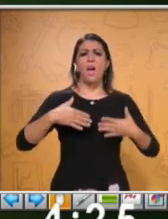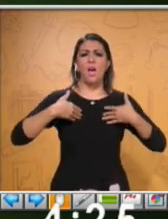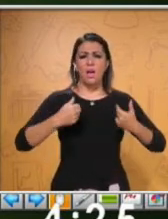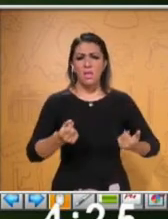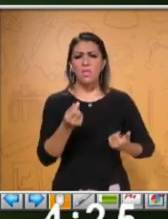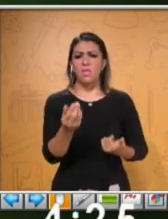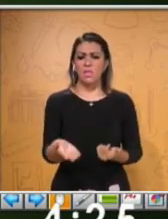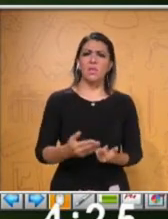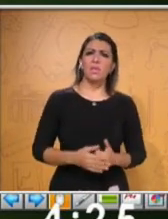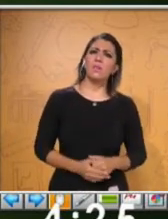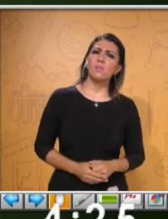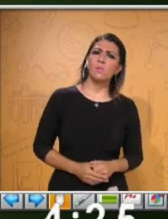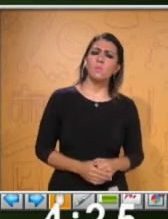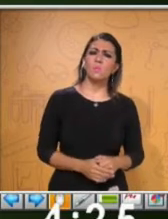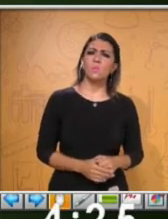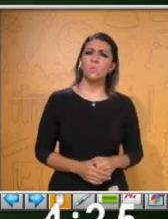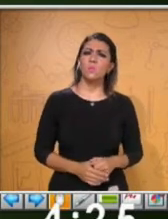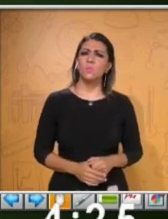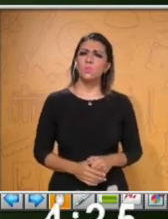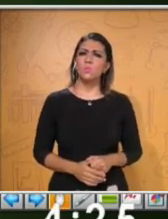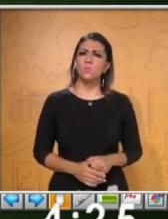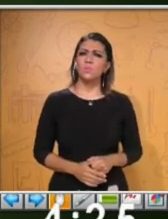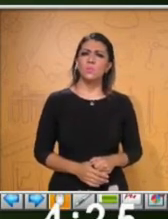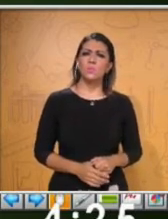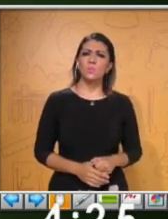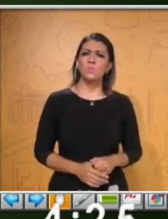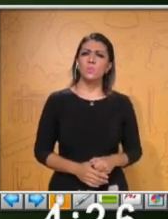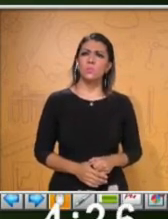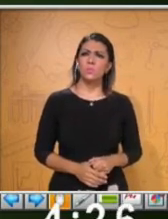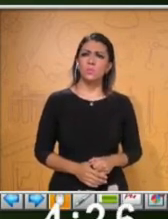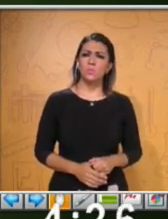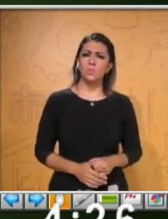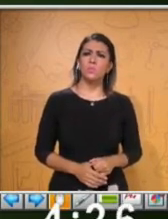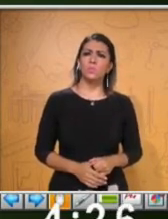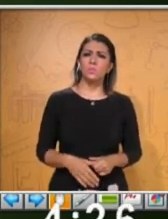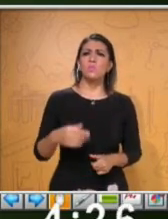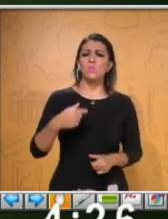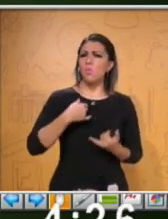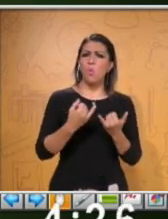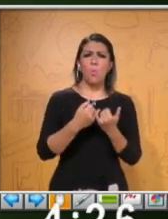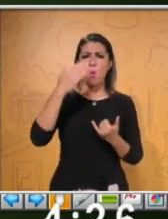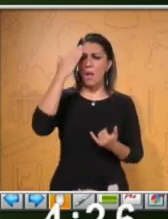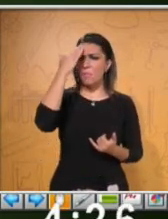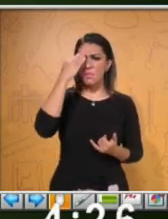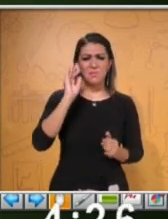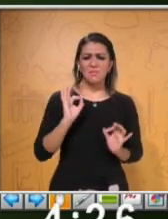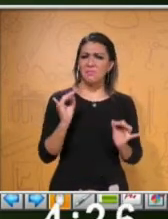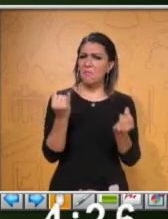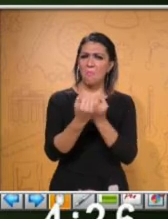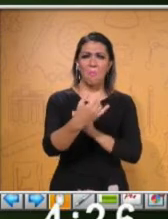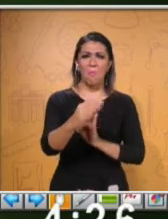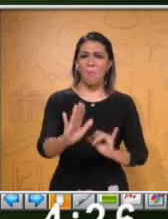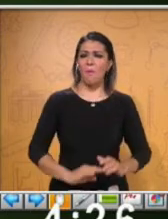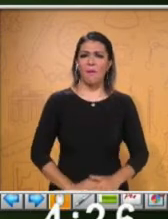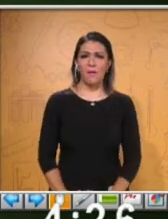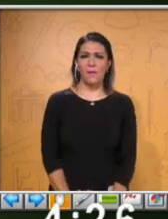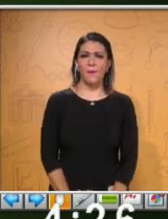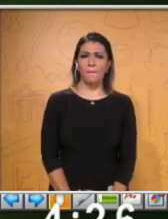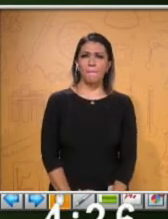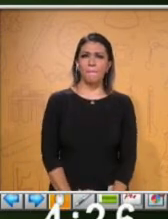That's just what I was thinking. Eso es justo lo que estaba pensando. I agree entirely.